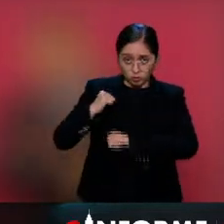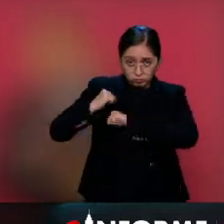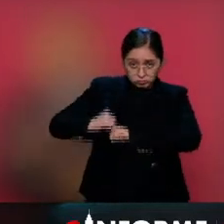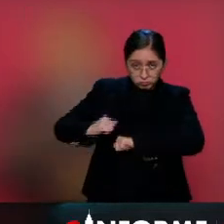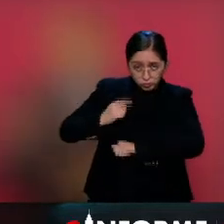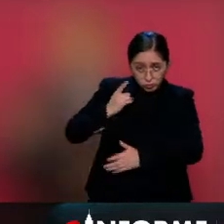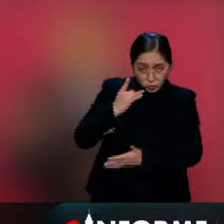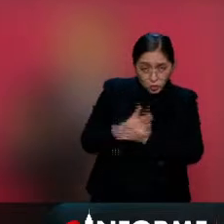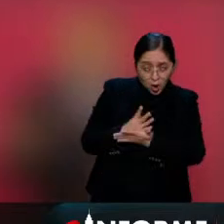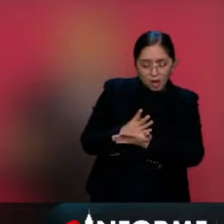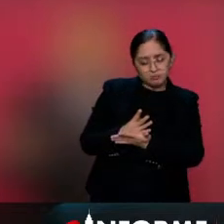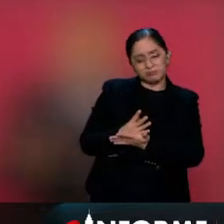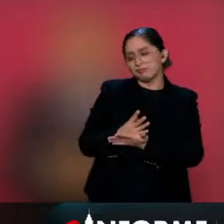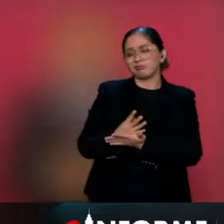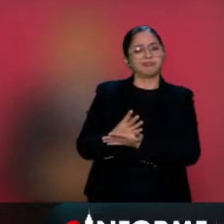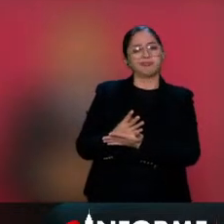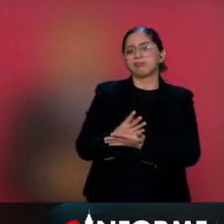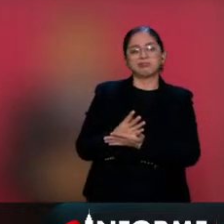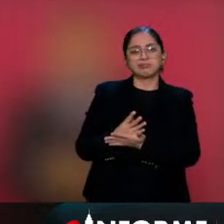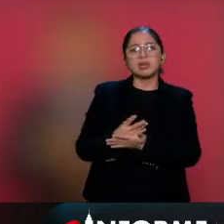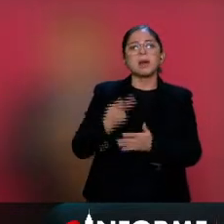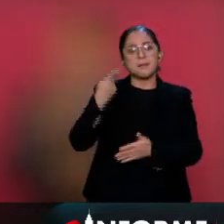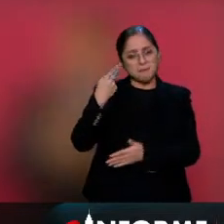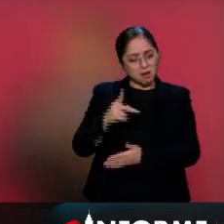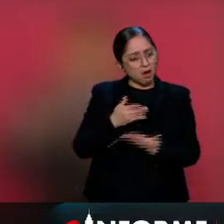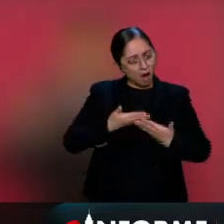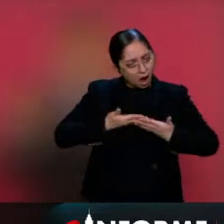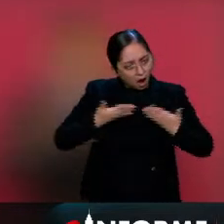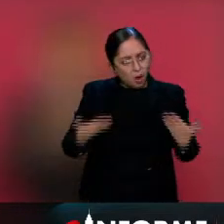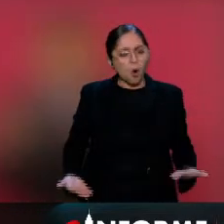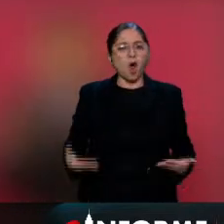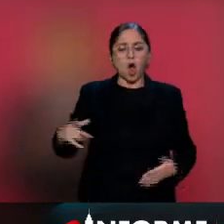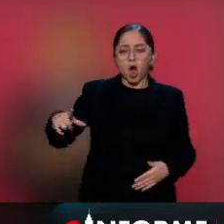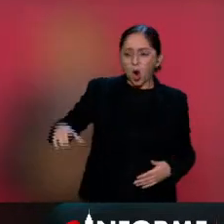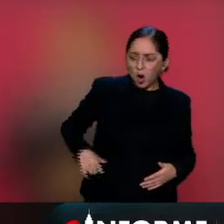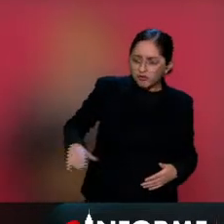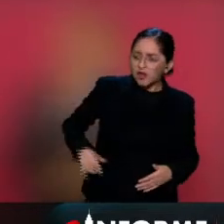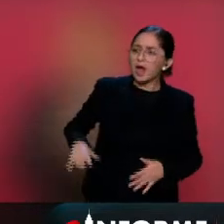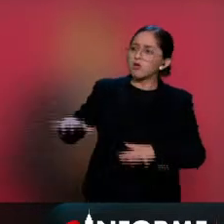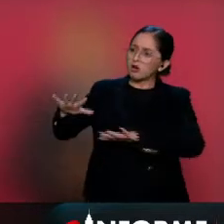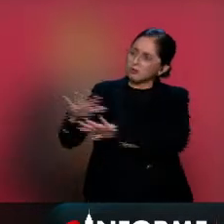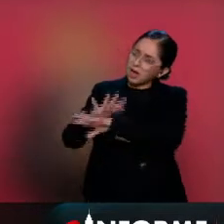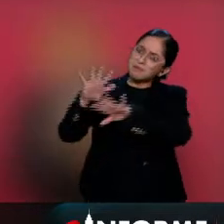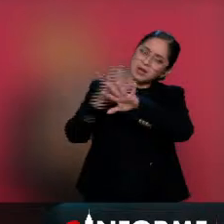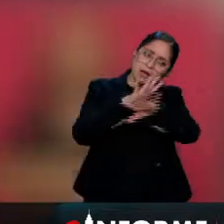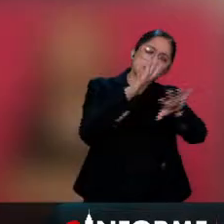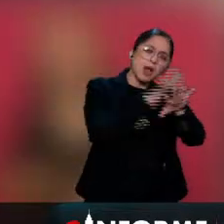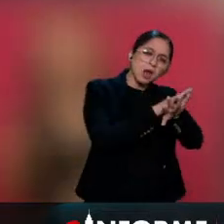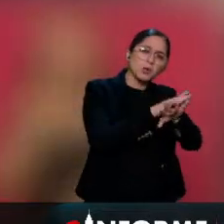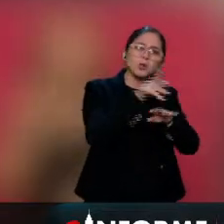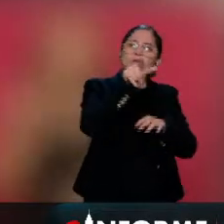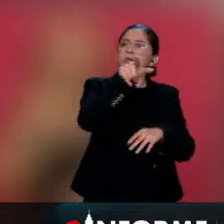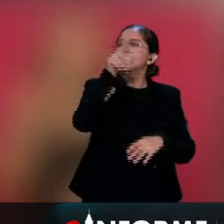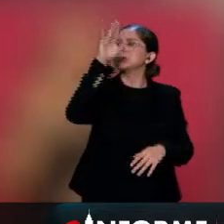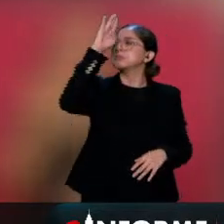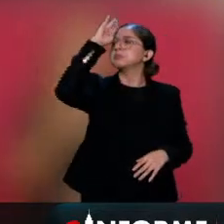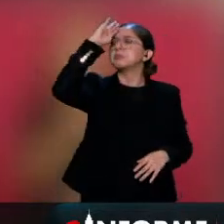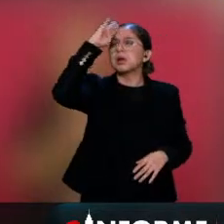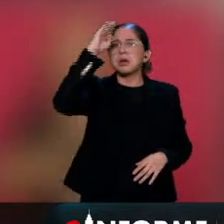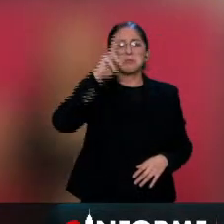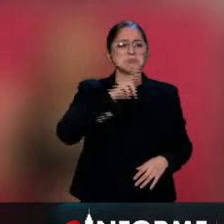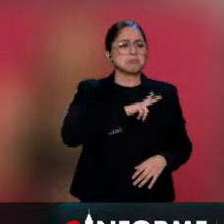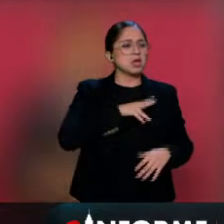pero en una época de transformación no se puede actuar